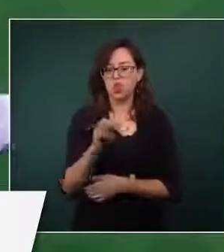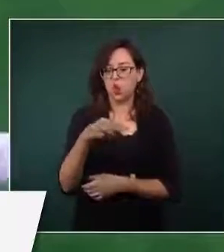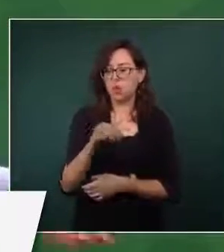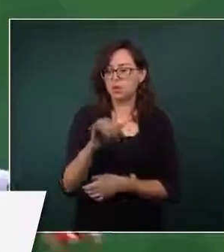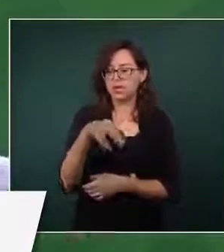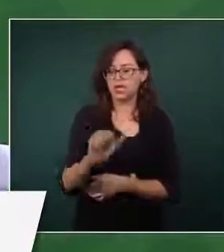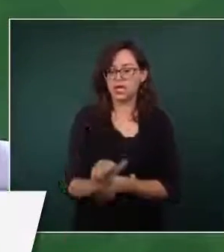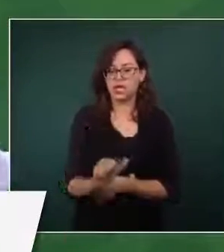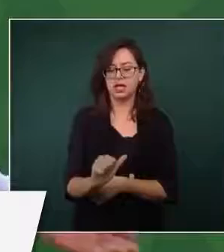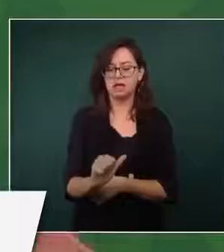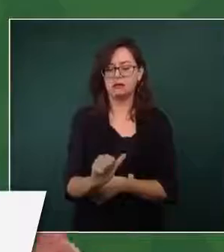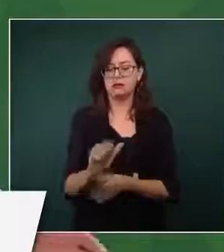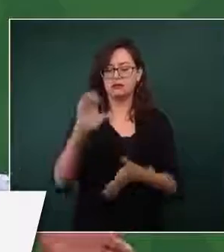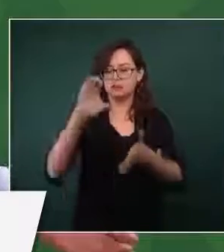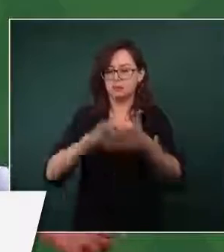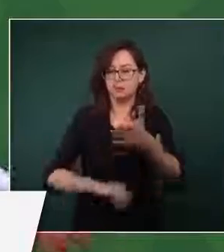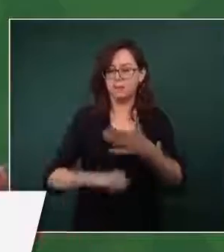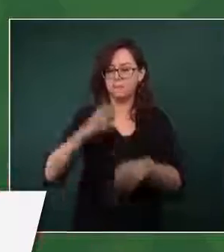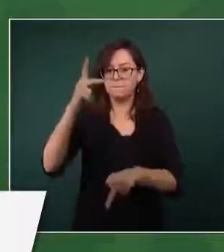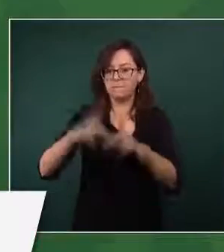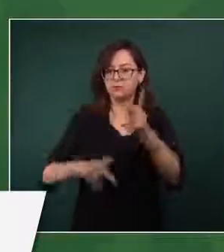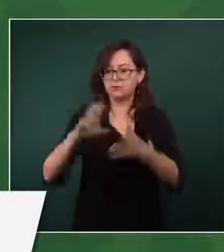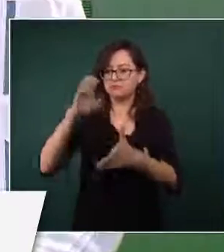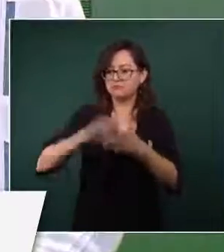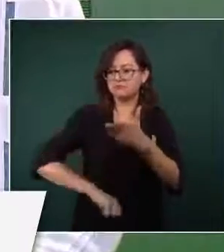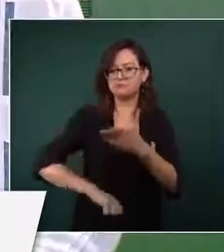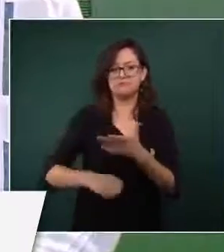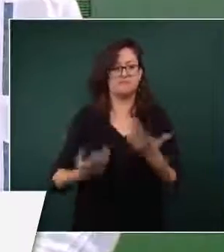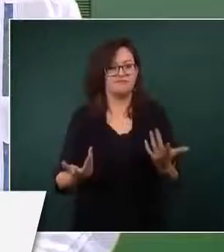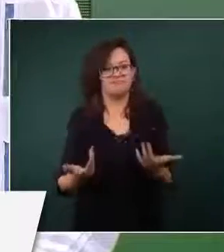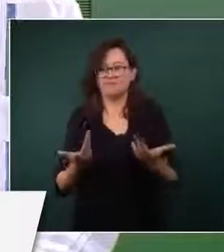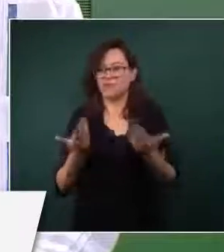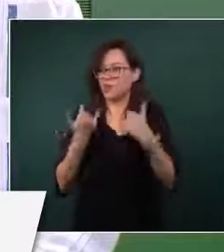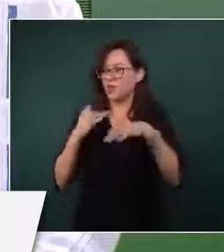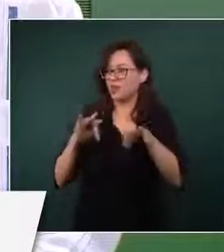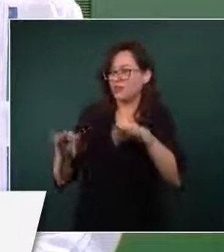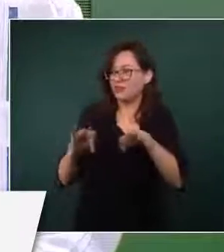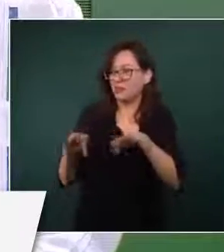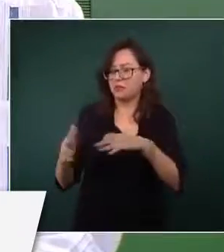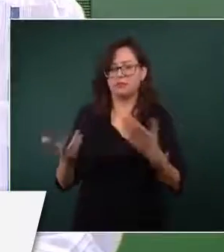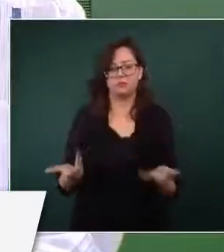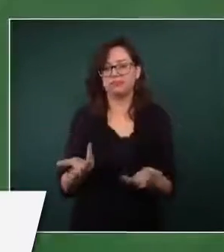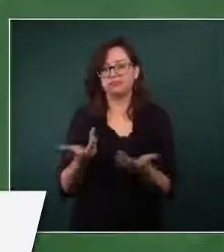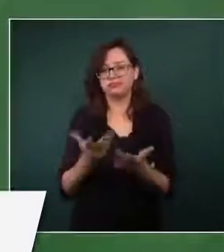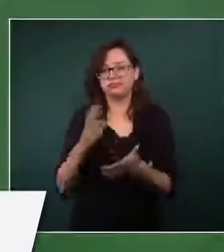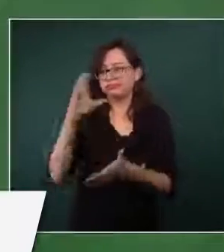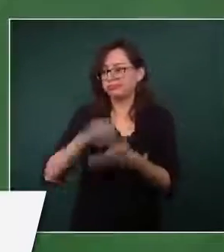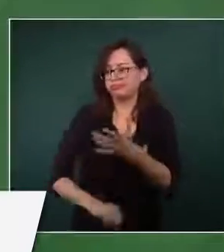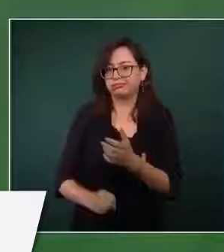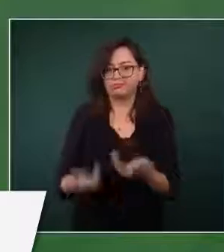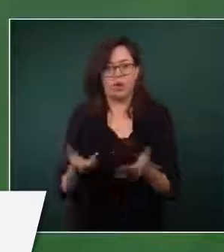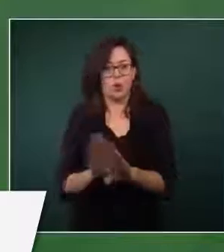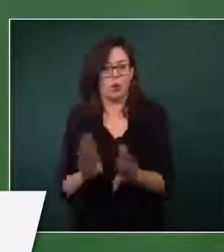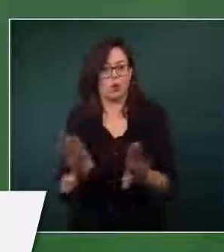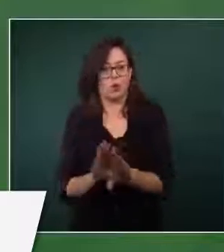no hay actividad turística, pues